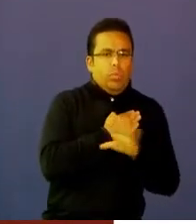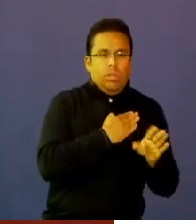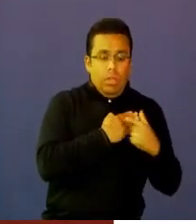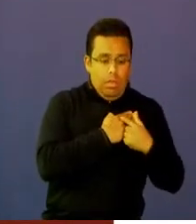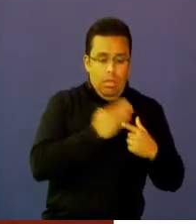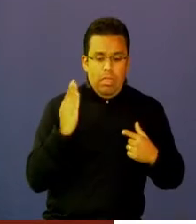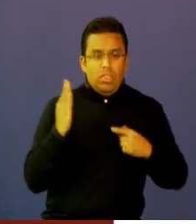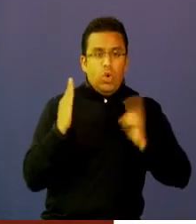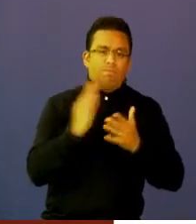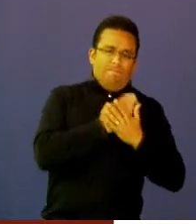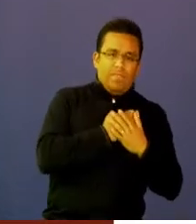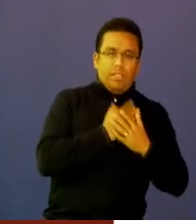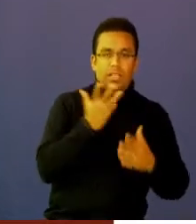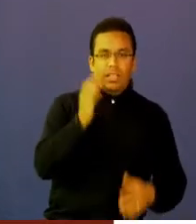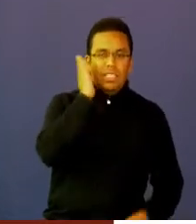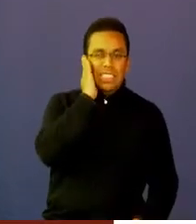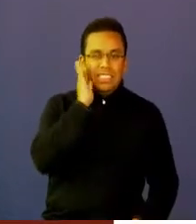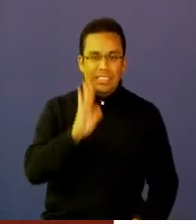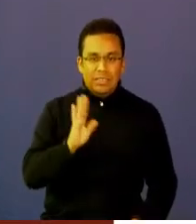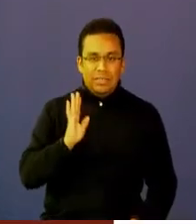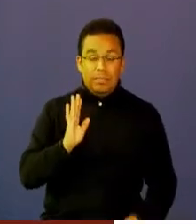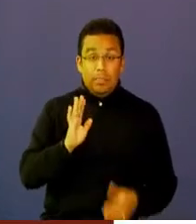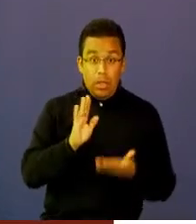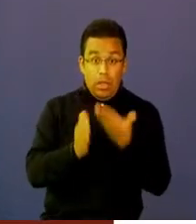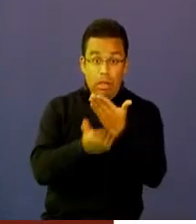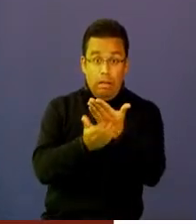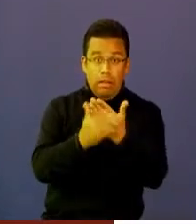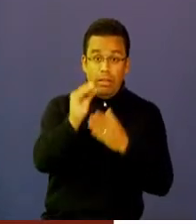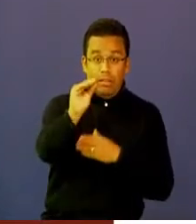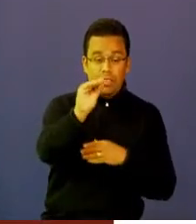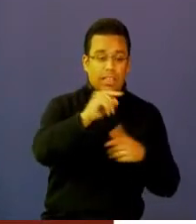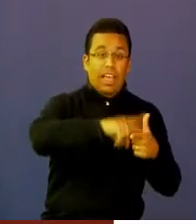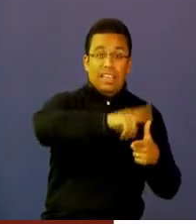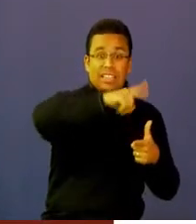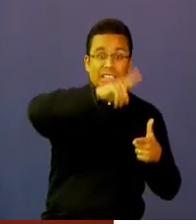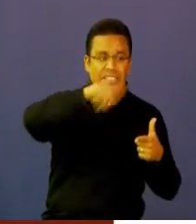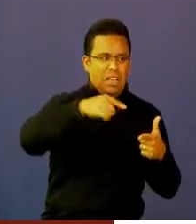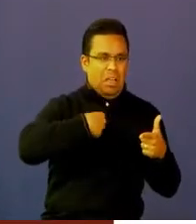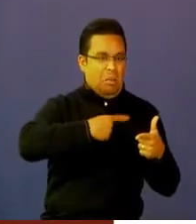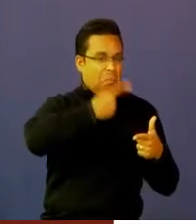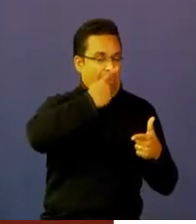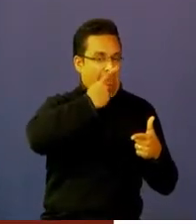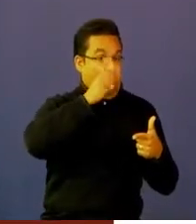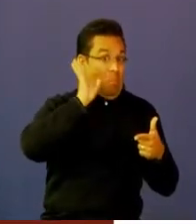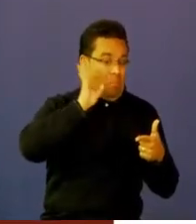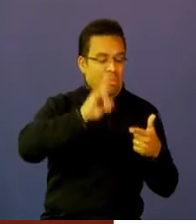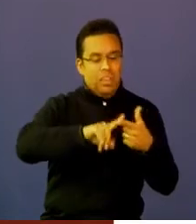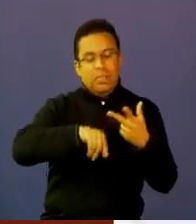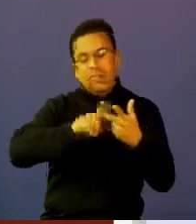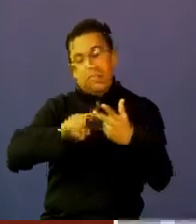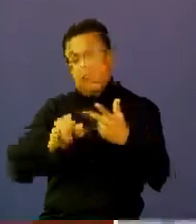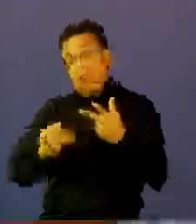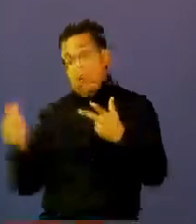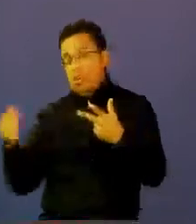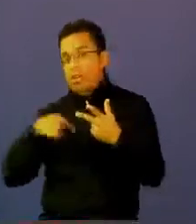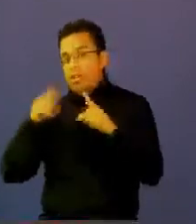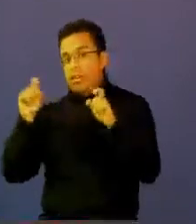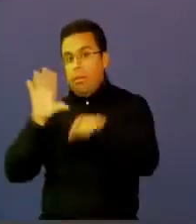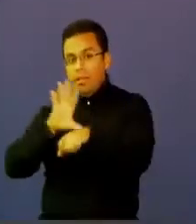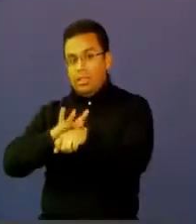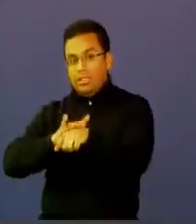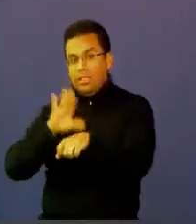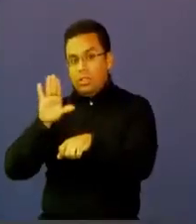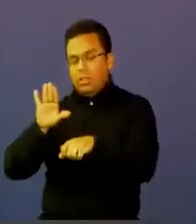Quiero resaltar todo esto, todas estas estadísticas, algunas divertidas, algunas que tienen que ver con la medicina,